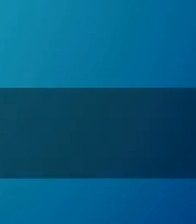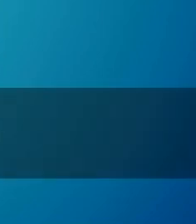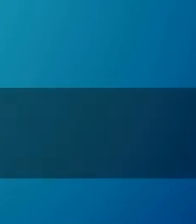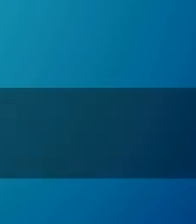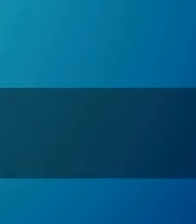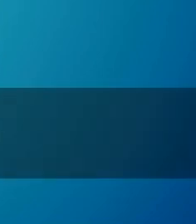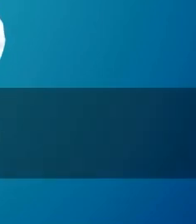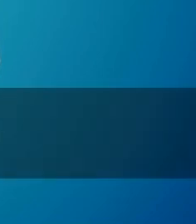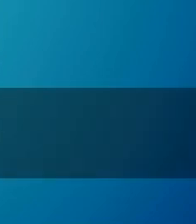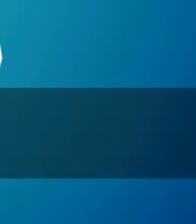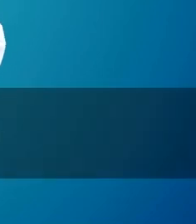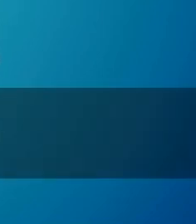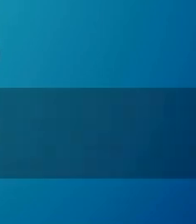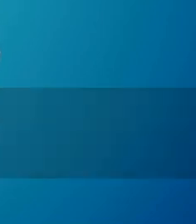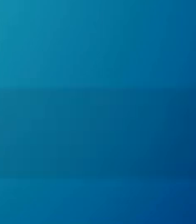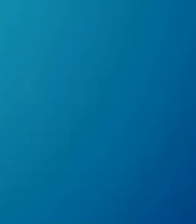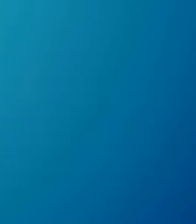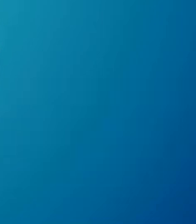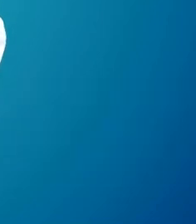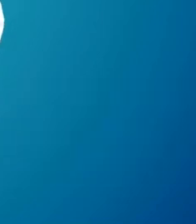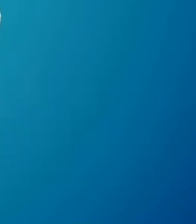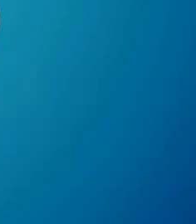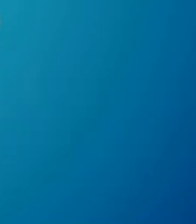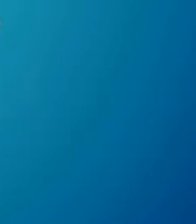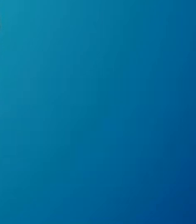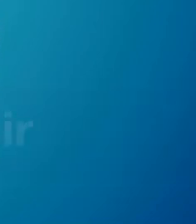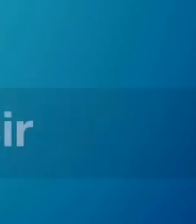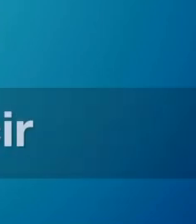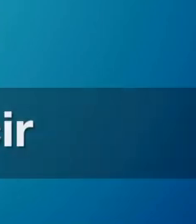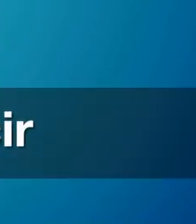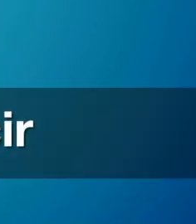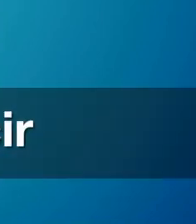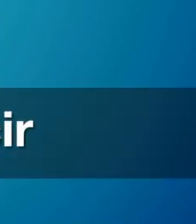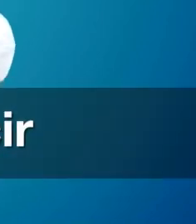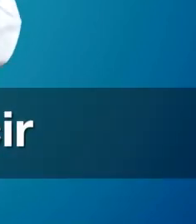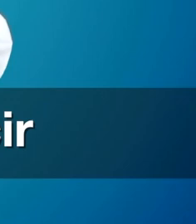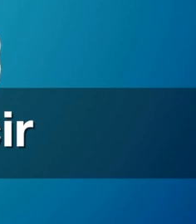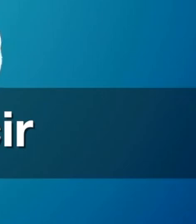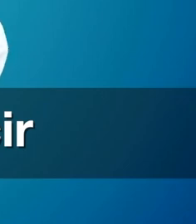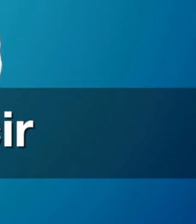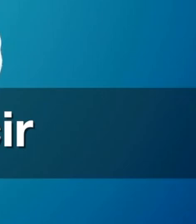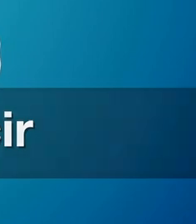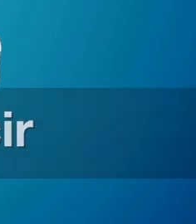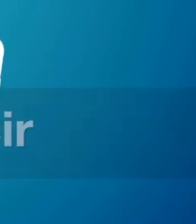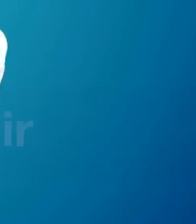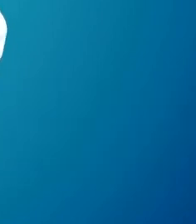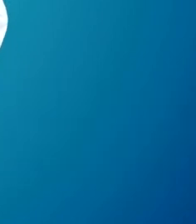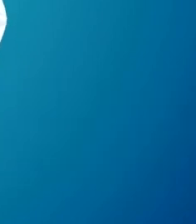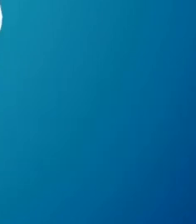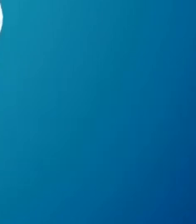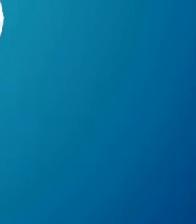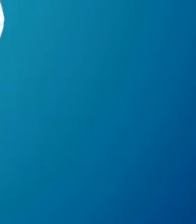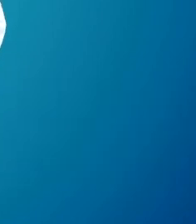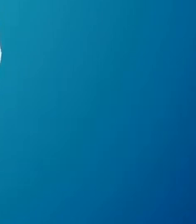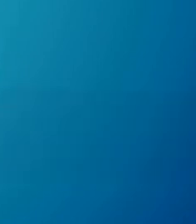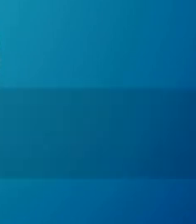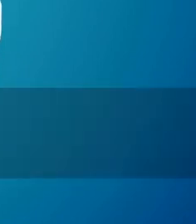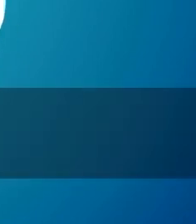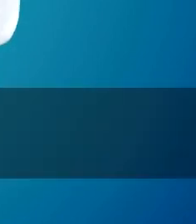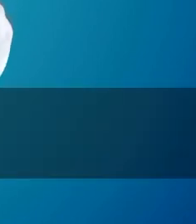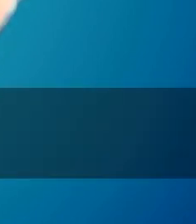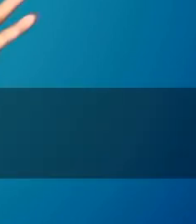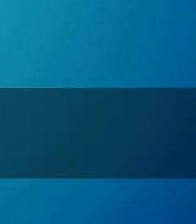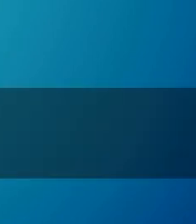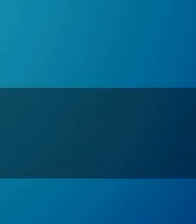tres matrícula de auto número cuatro licencia de conducir número